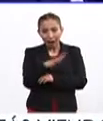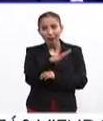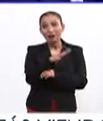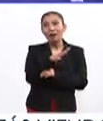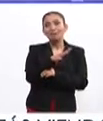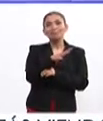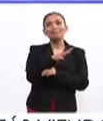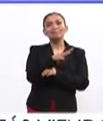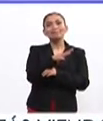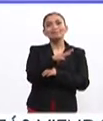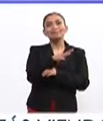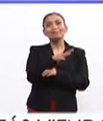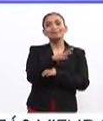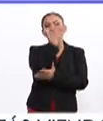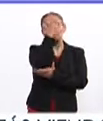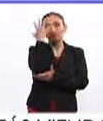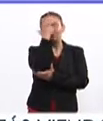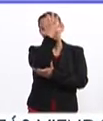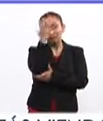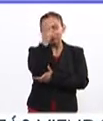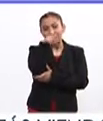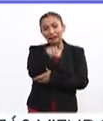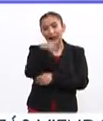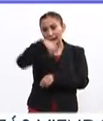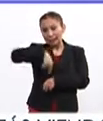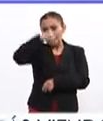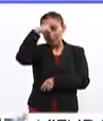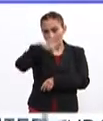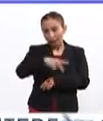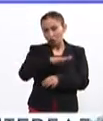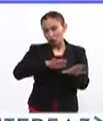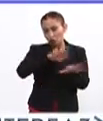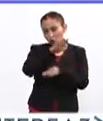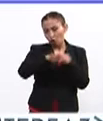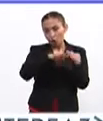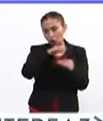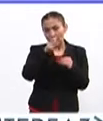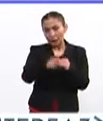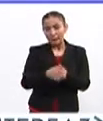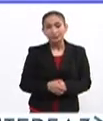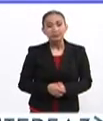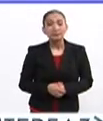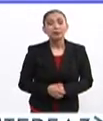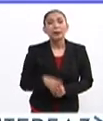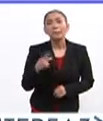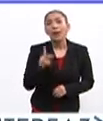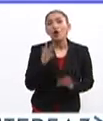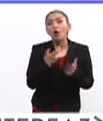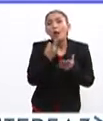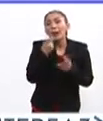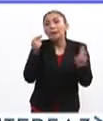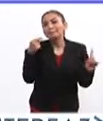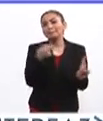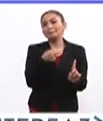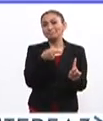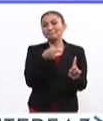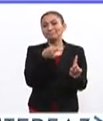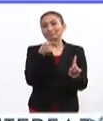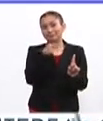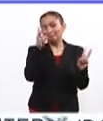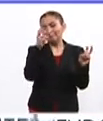forestal en el país, bueno, todo lo que significa esto. Pero bueno, vamos a hablar de este